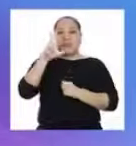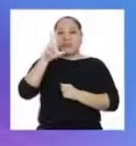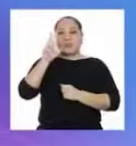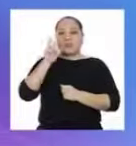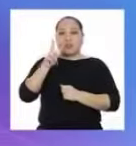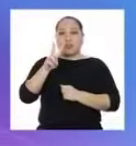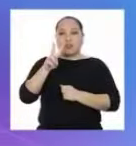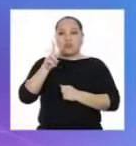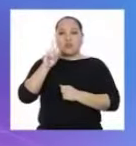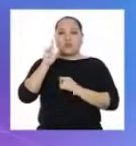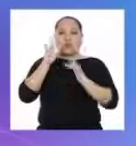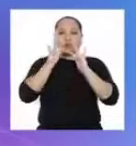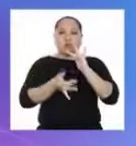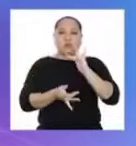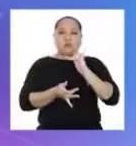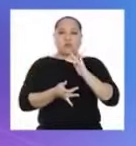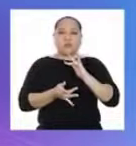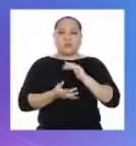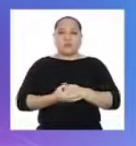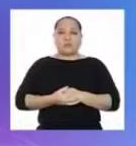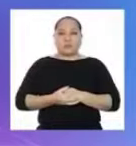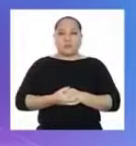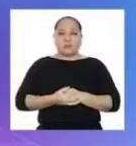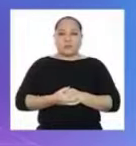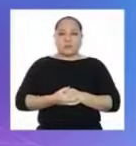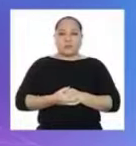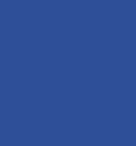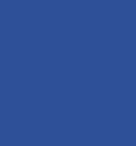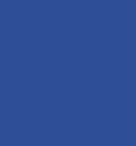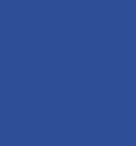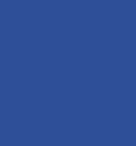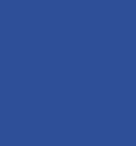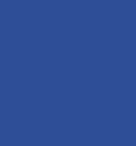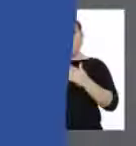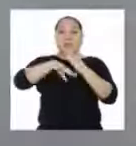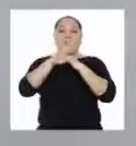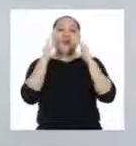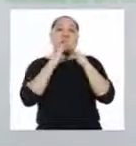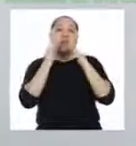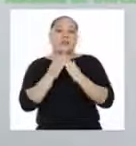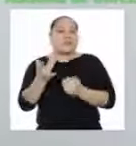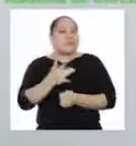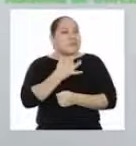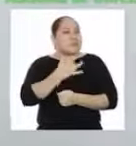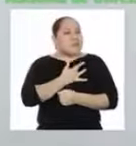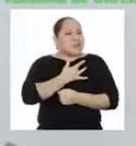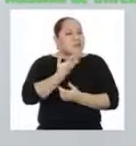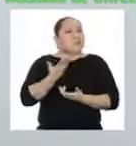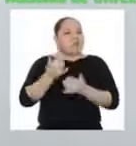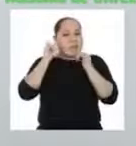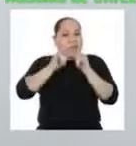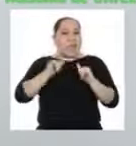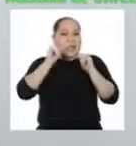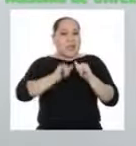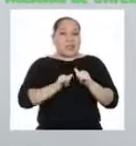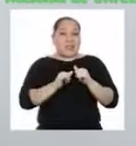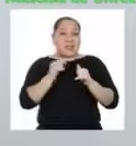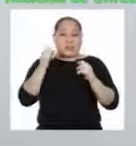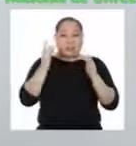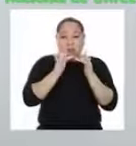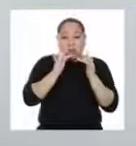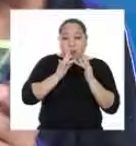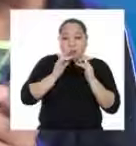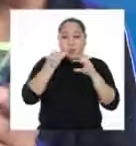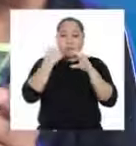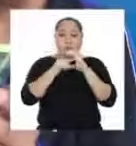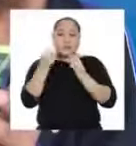conexión en 3, 2, 1. Aprender en casa nos hace pasar más tiempo conectados en